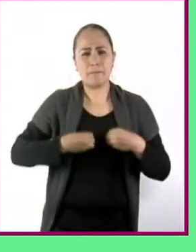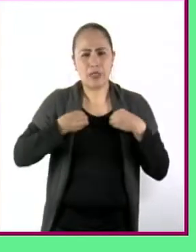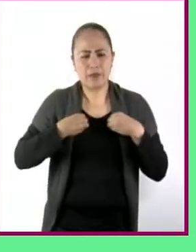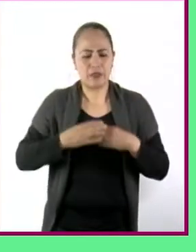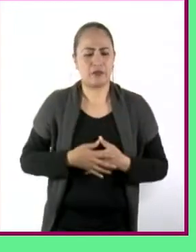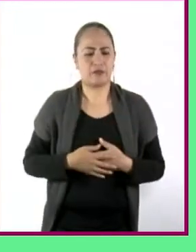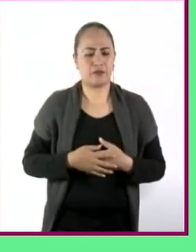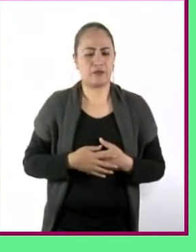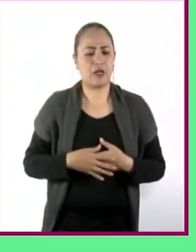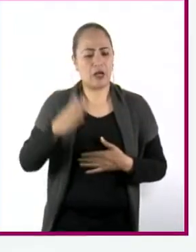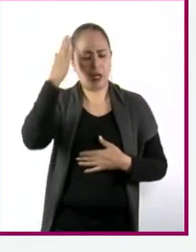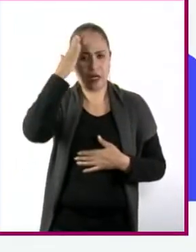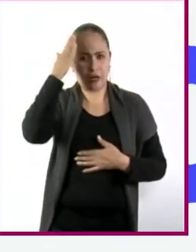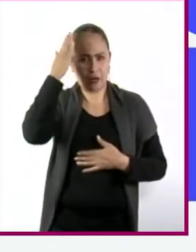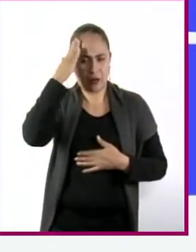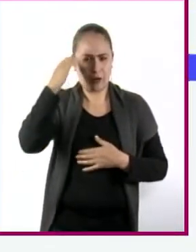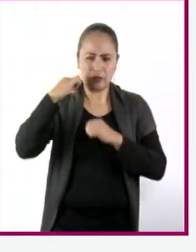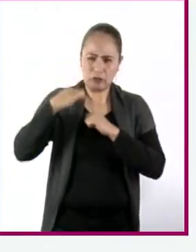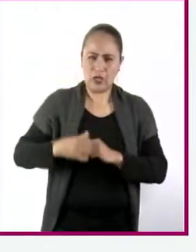y los liderazgos,